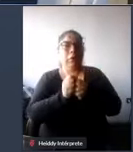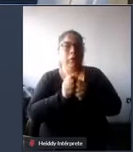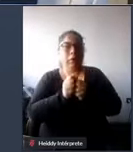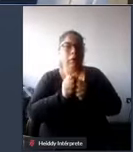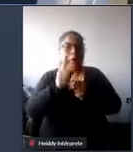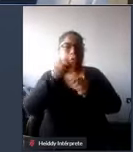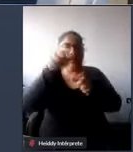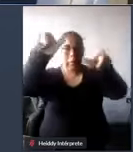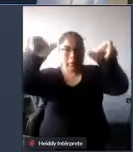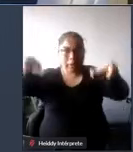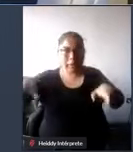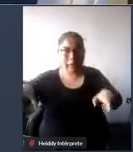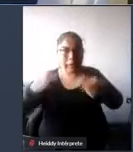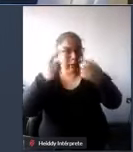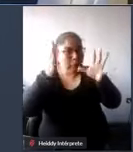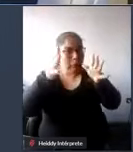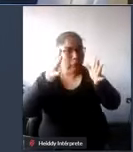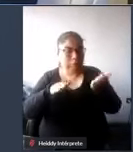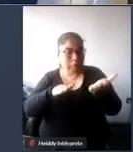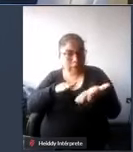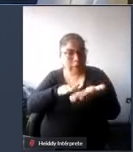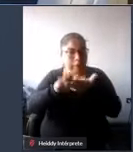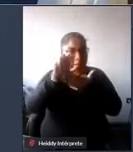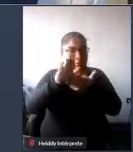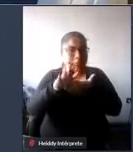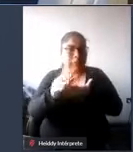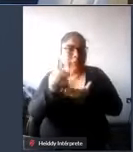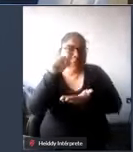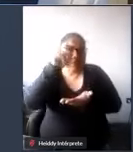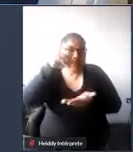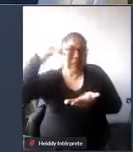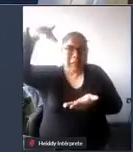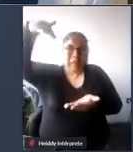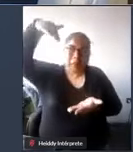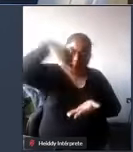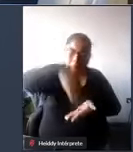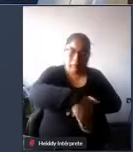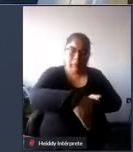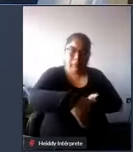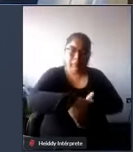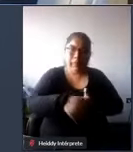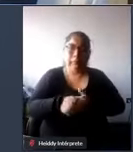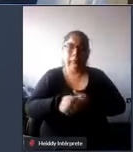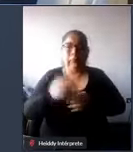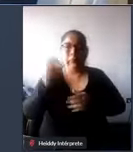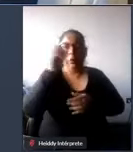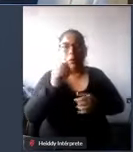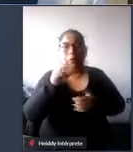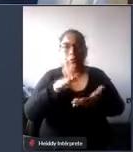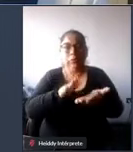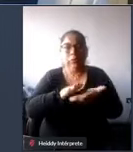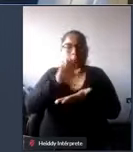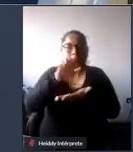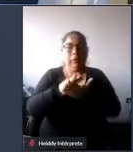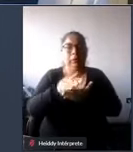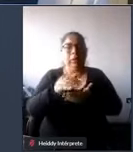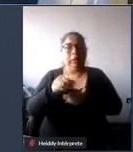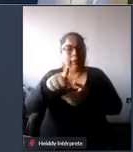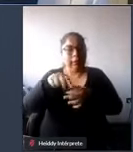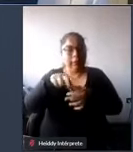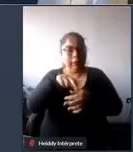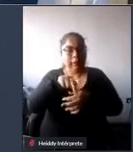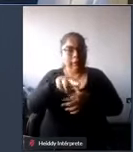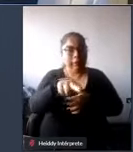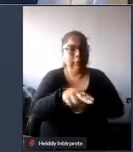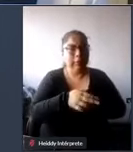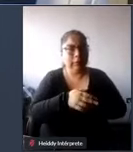barandas rampas con pendientes demasiado pronunciadas y con superficies de tránsito totalmente